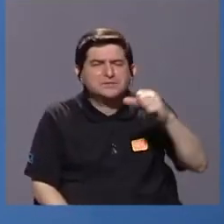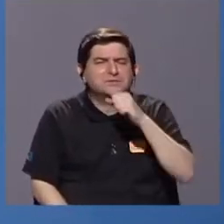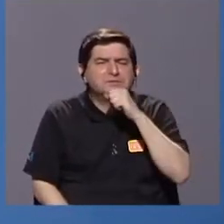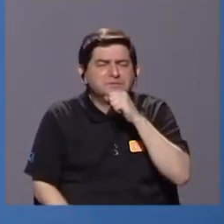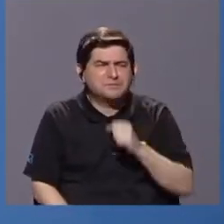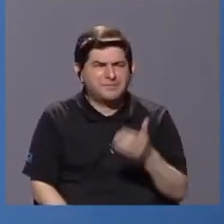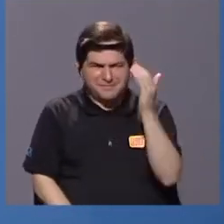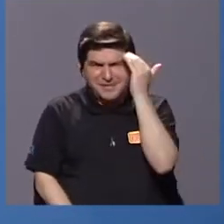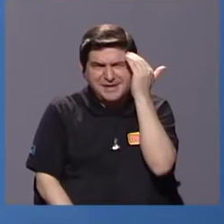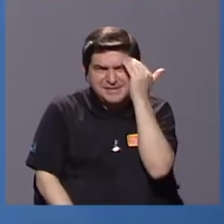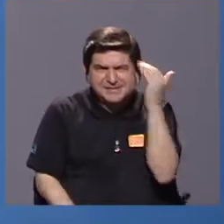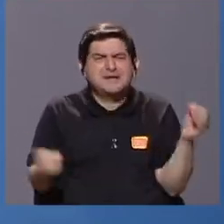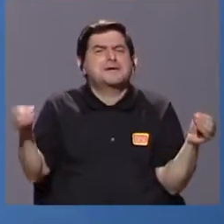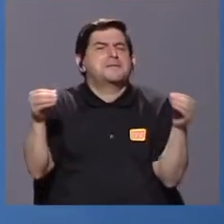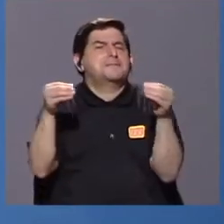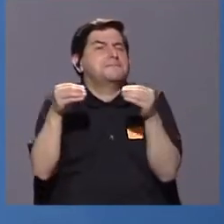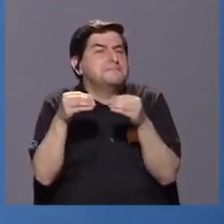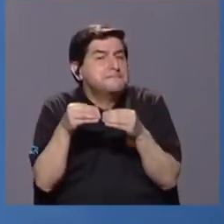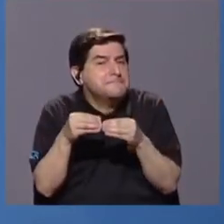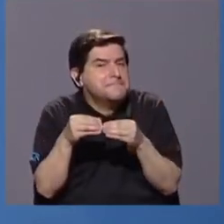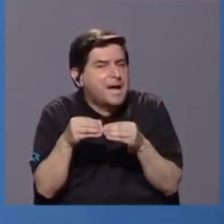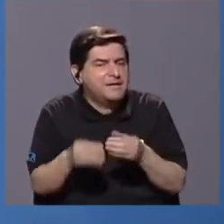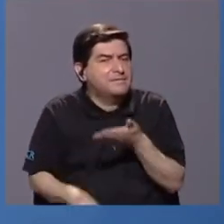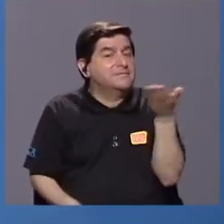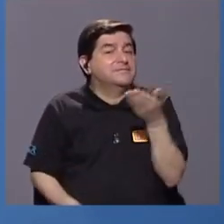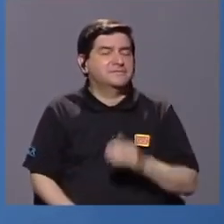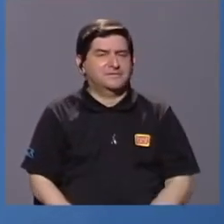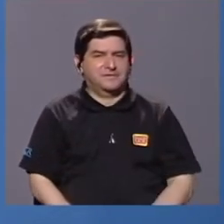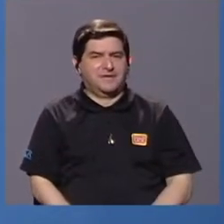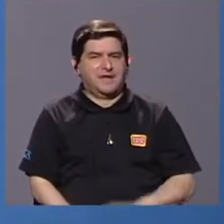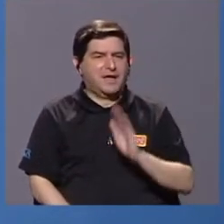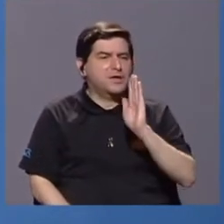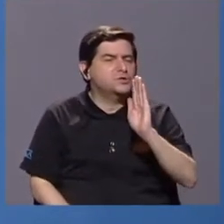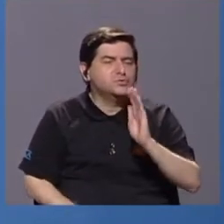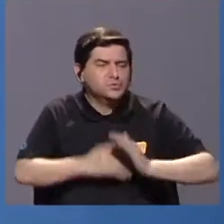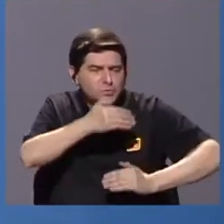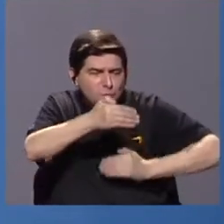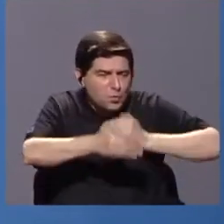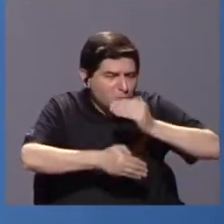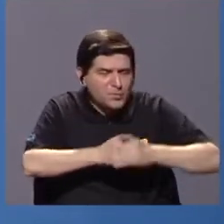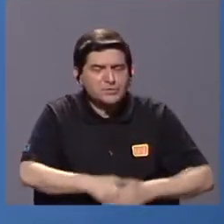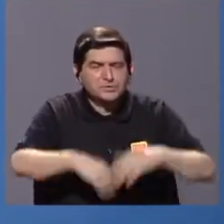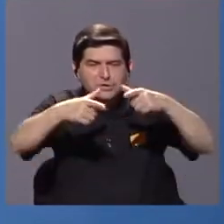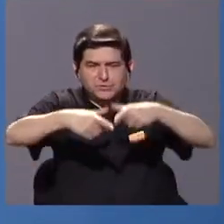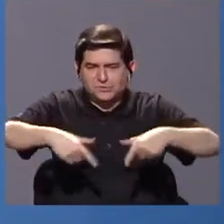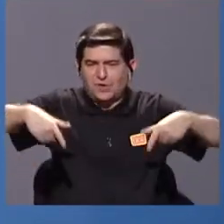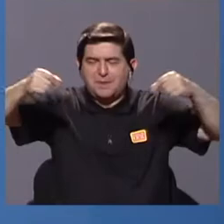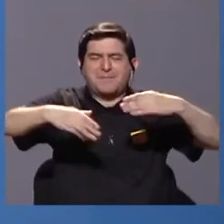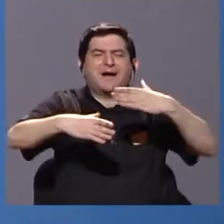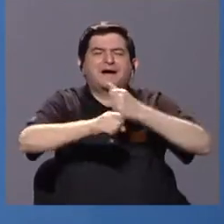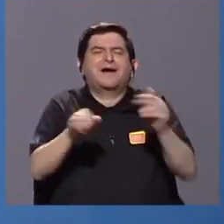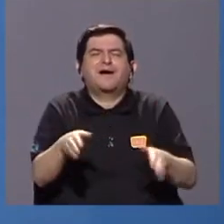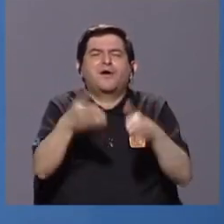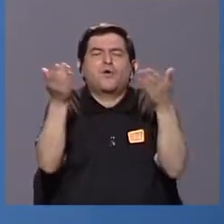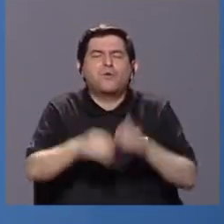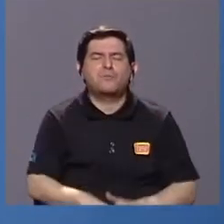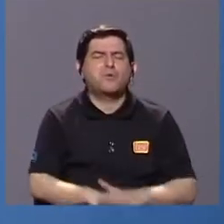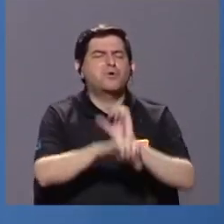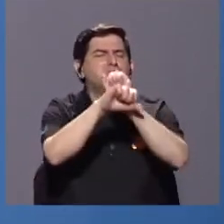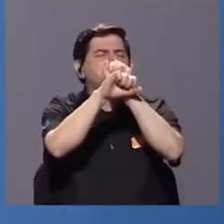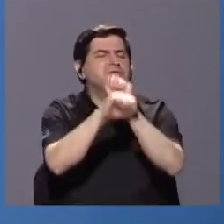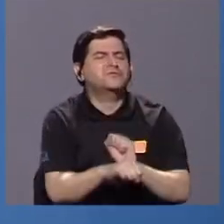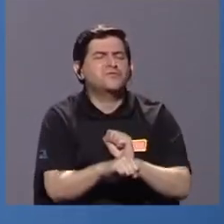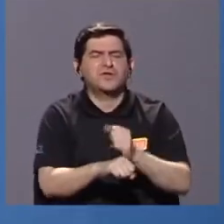averigüen más, averigüen más sobre cómo se construye una hamaca, que averigüen más sobre los rituales